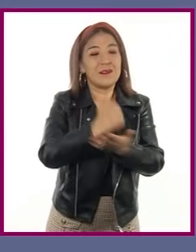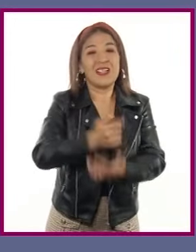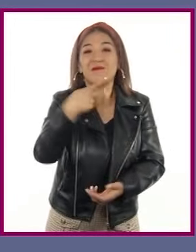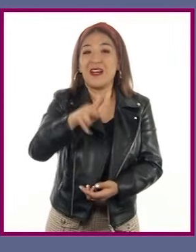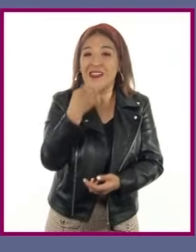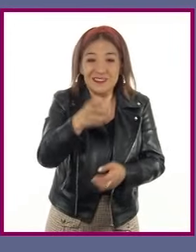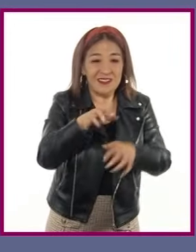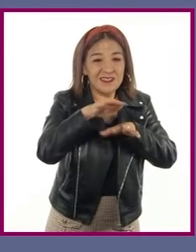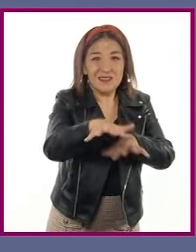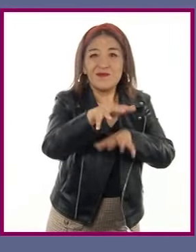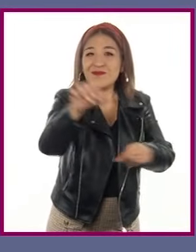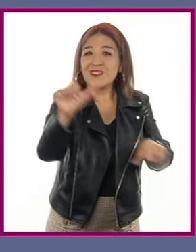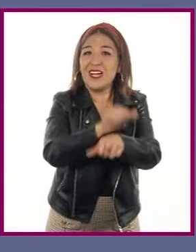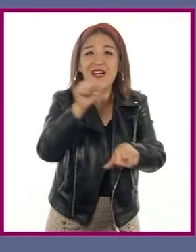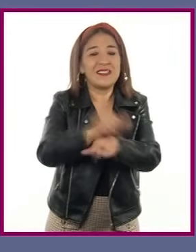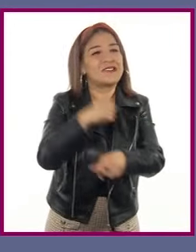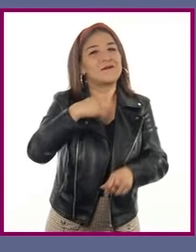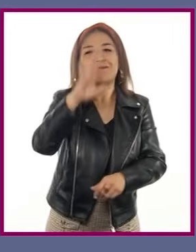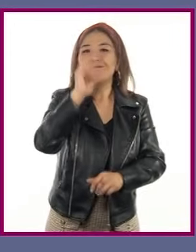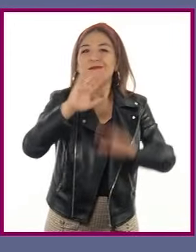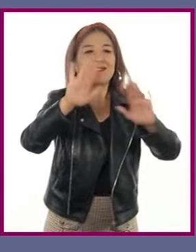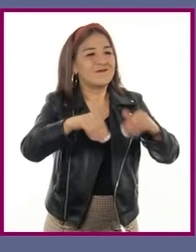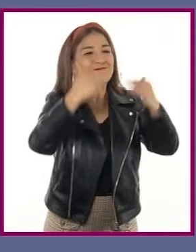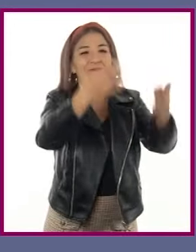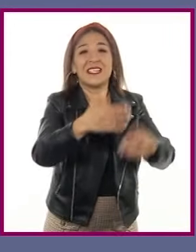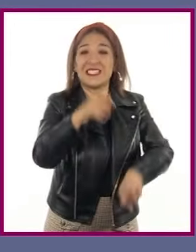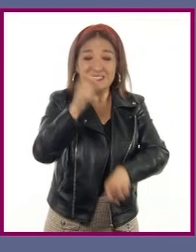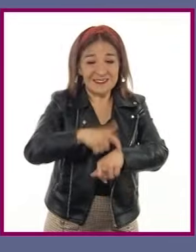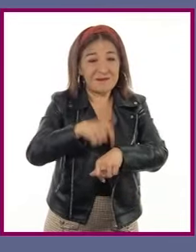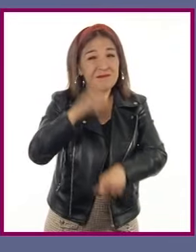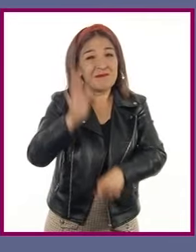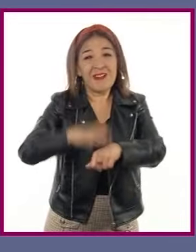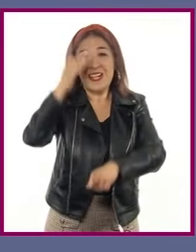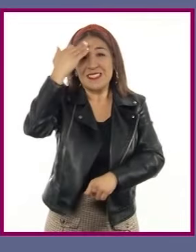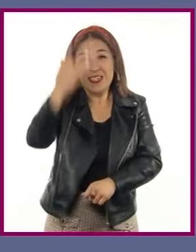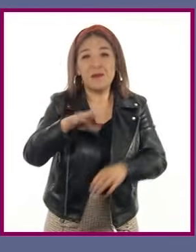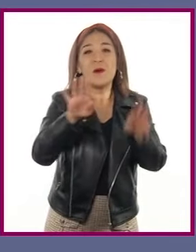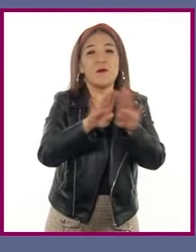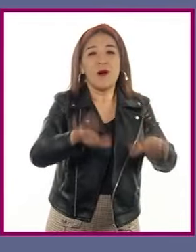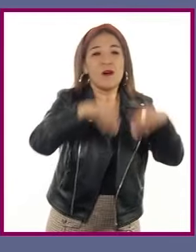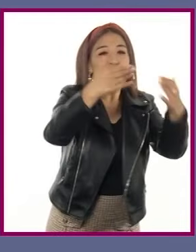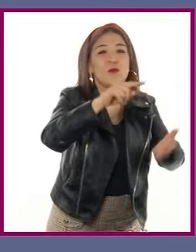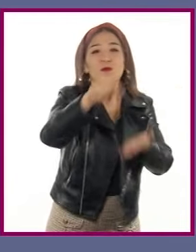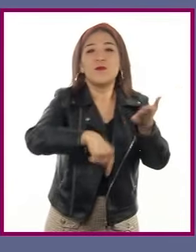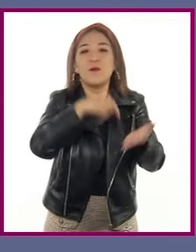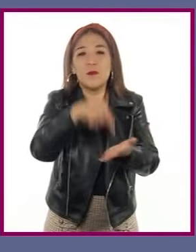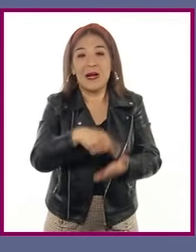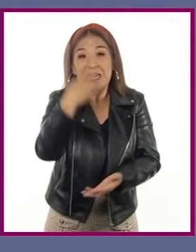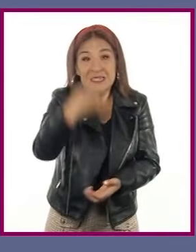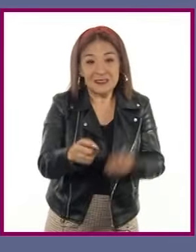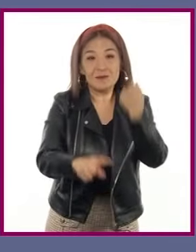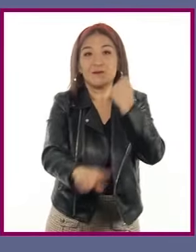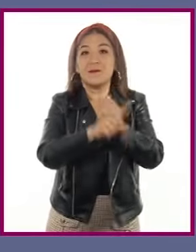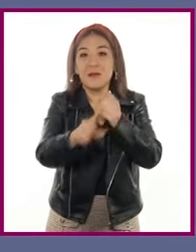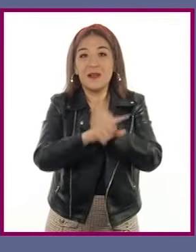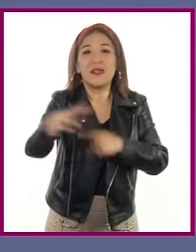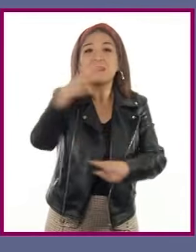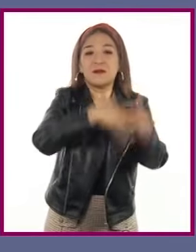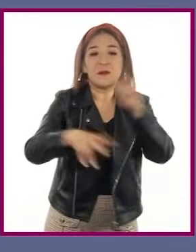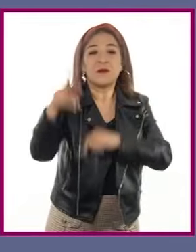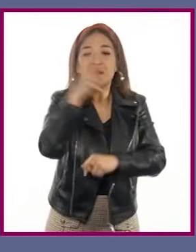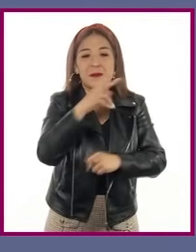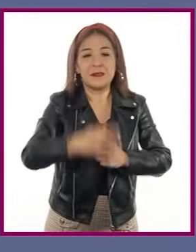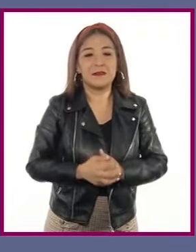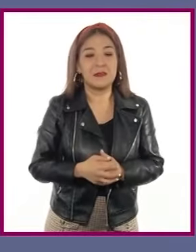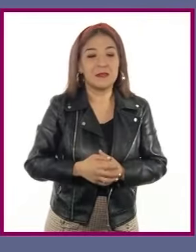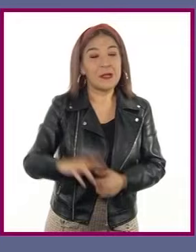me impidió llegar a la cita. Cada vez invertimos más tiempo para ir a nuestros destinos y los efectos en la calidad del aire. Hola,